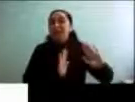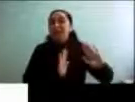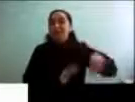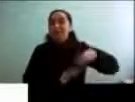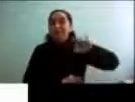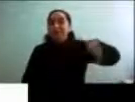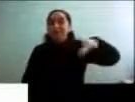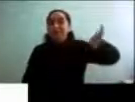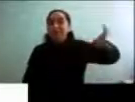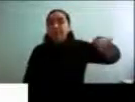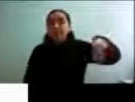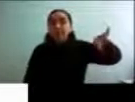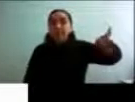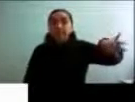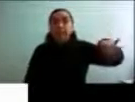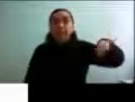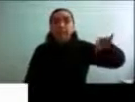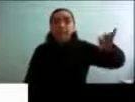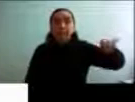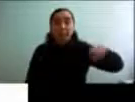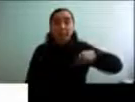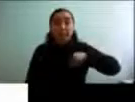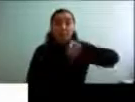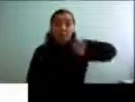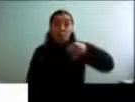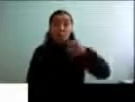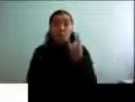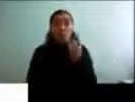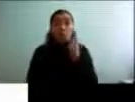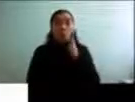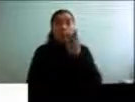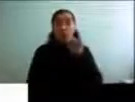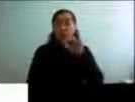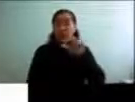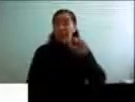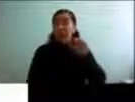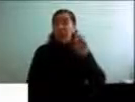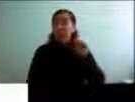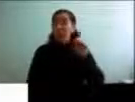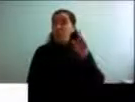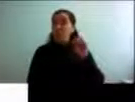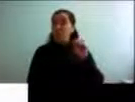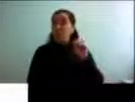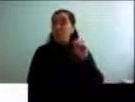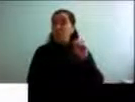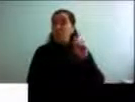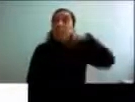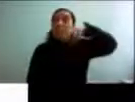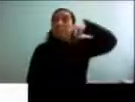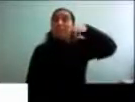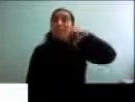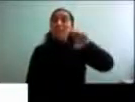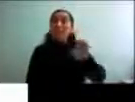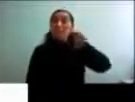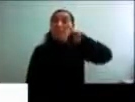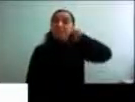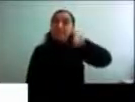pensionados o los jubilados, la palabra jubilado es peor todavía, la palabra jubilado o la palabra pensionado es como